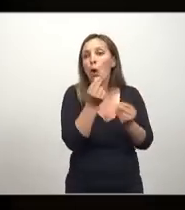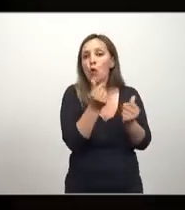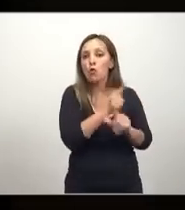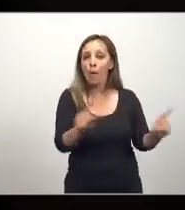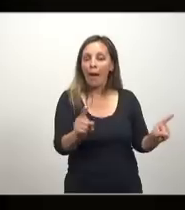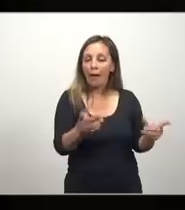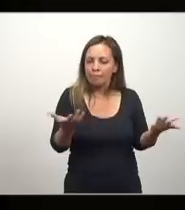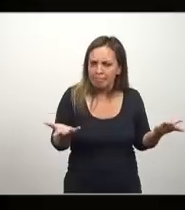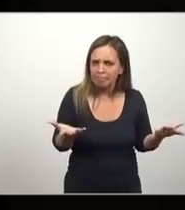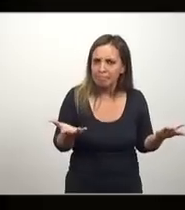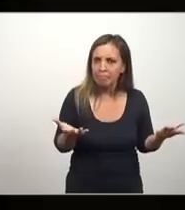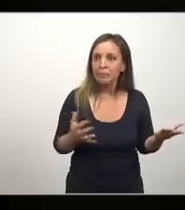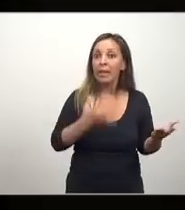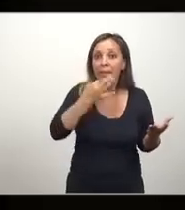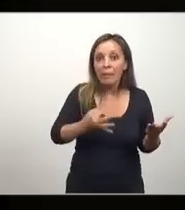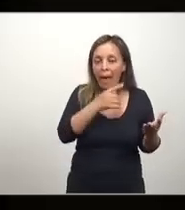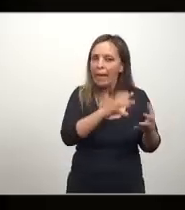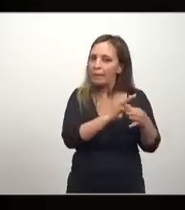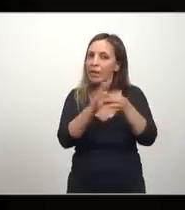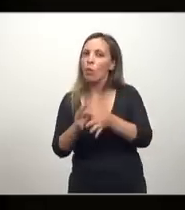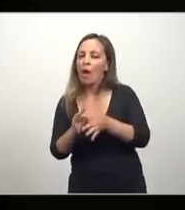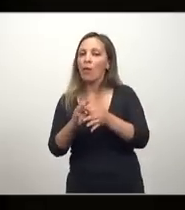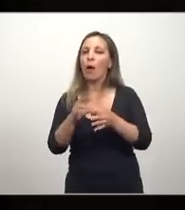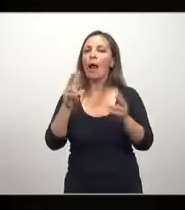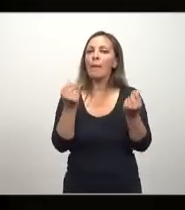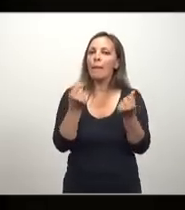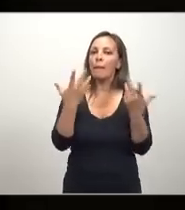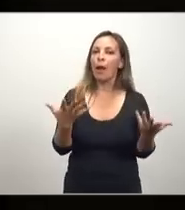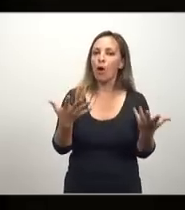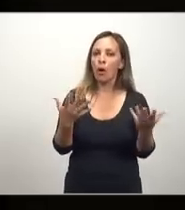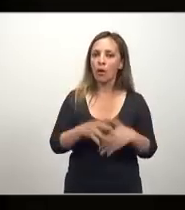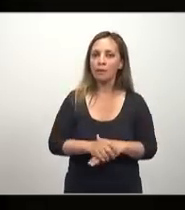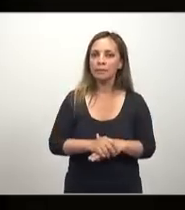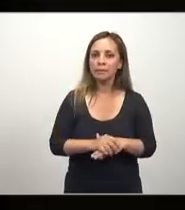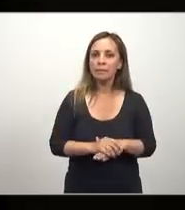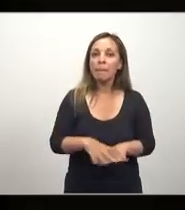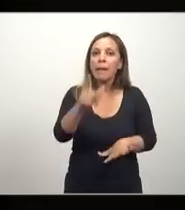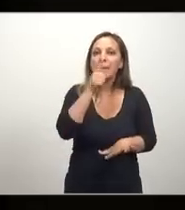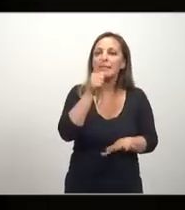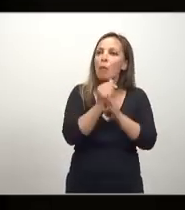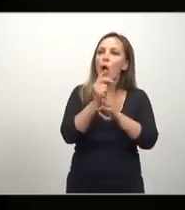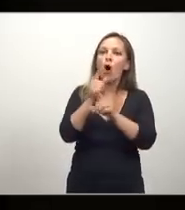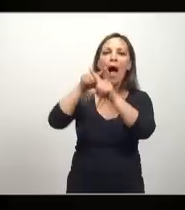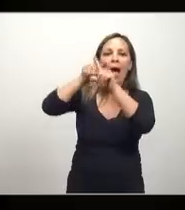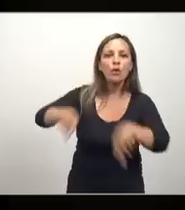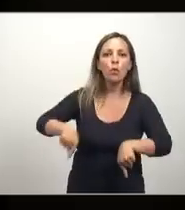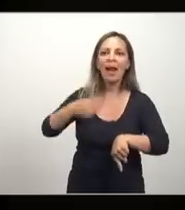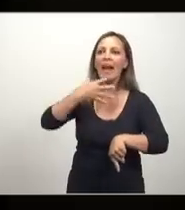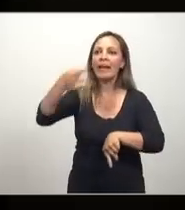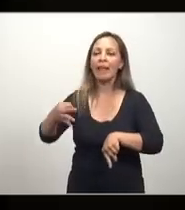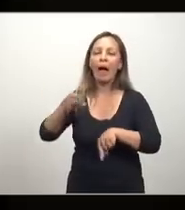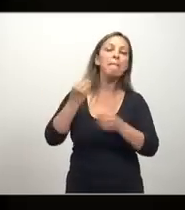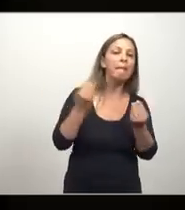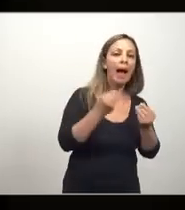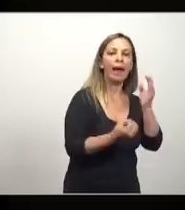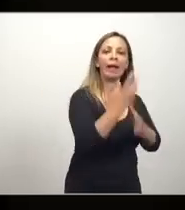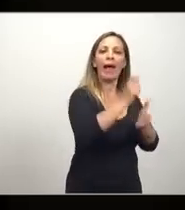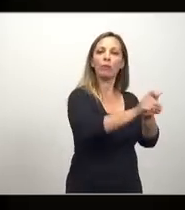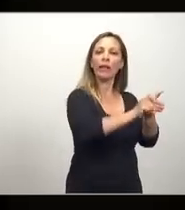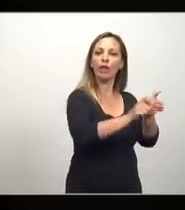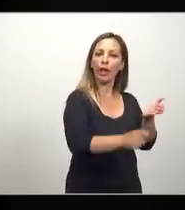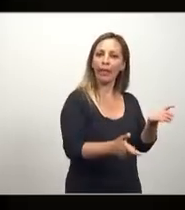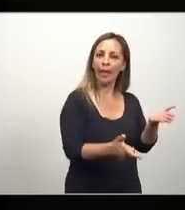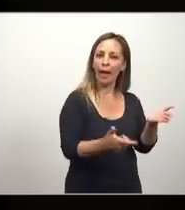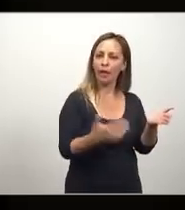discusiones. Y son grandes juicios de valor. Y es torturar la realidad para acercarla a la teoría. No tratar de acercar la teoría a la realidad.